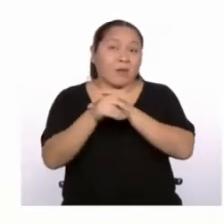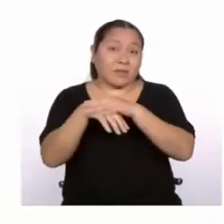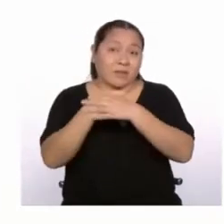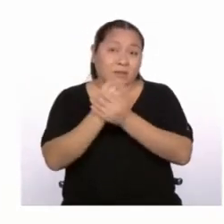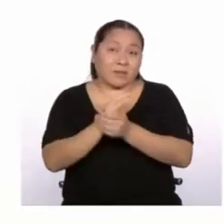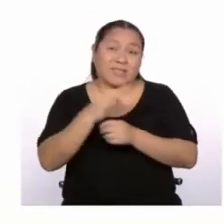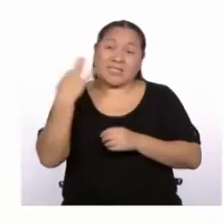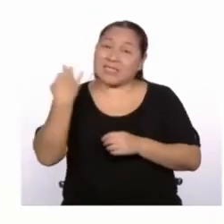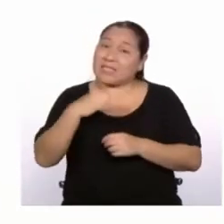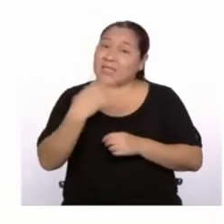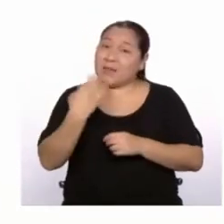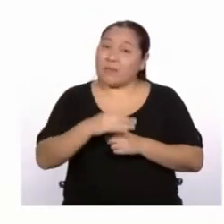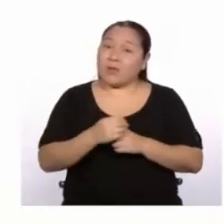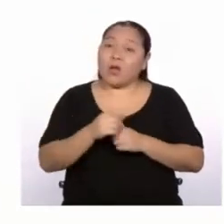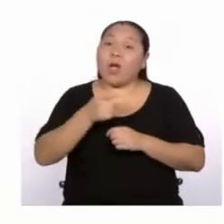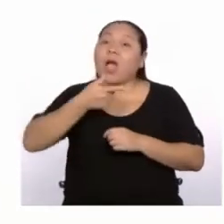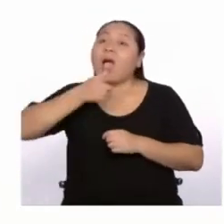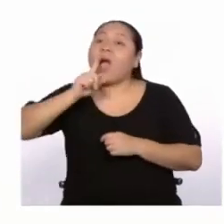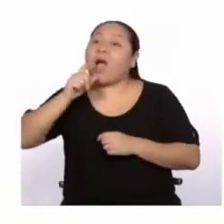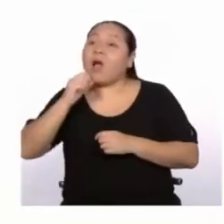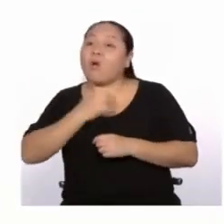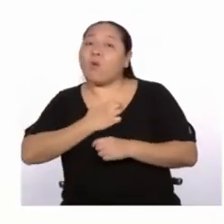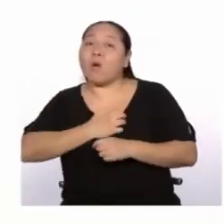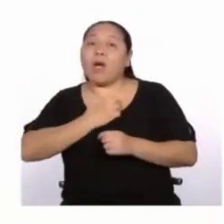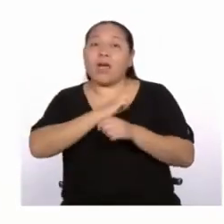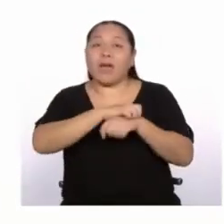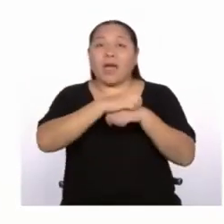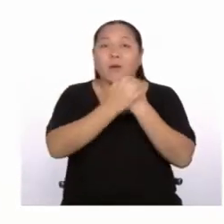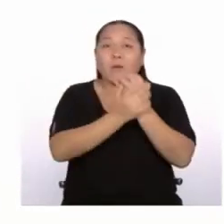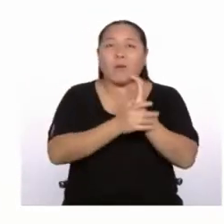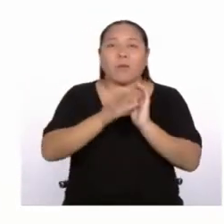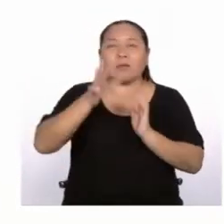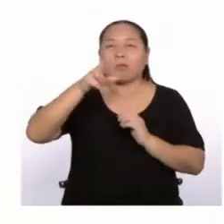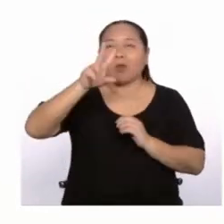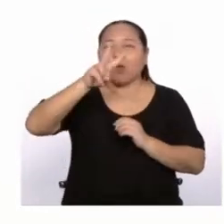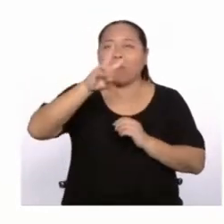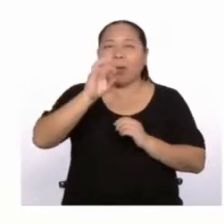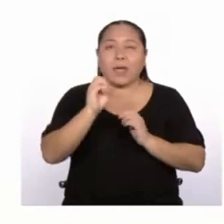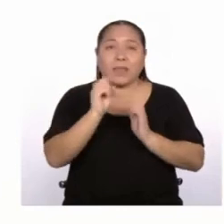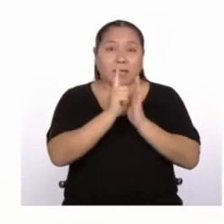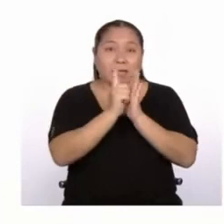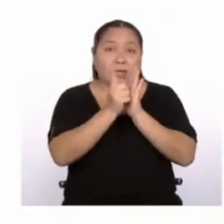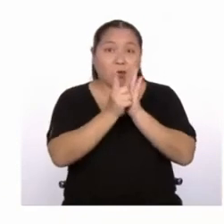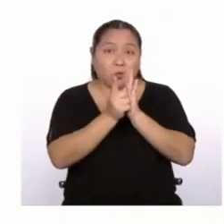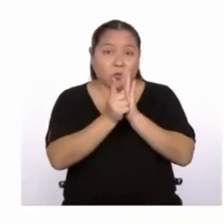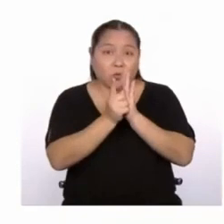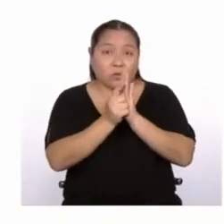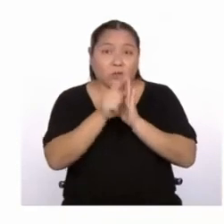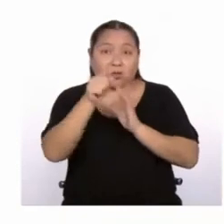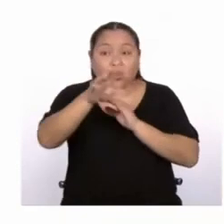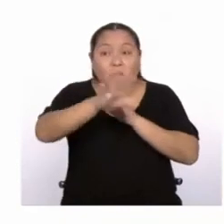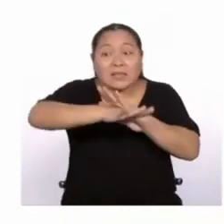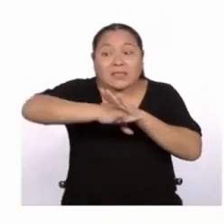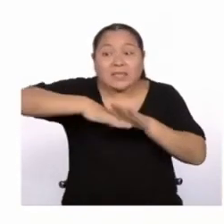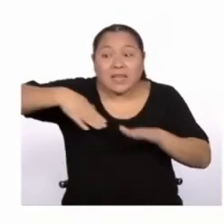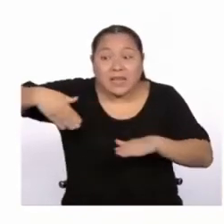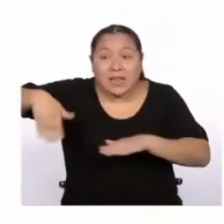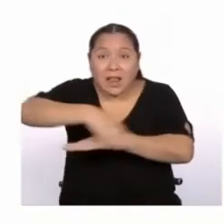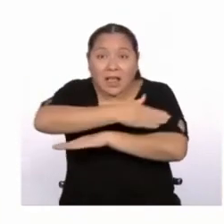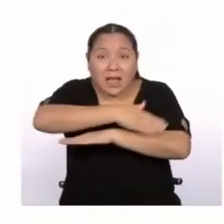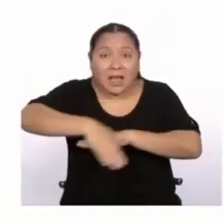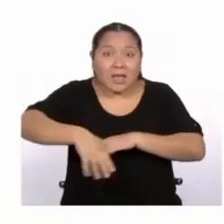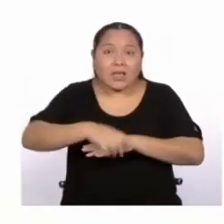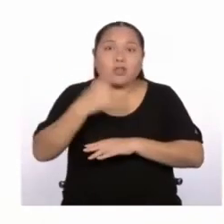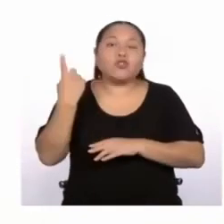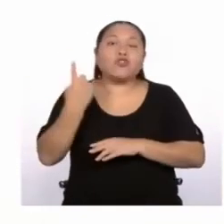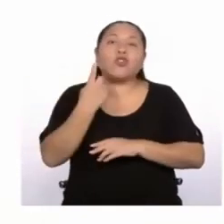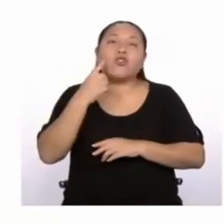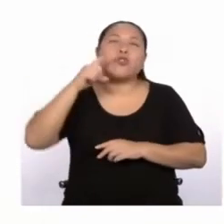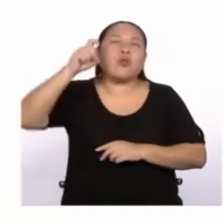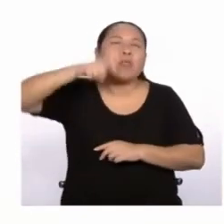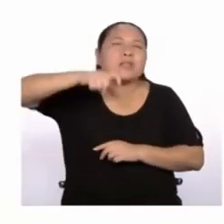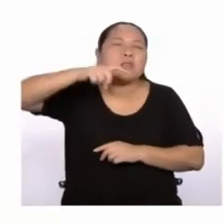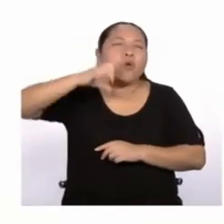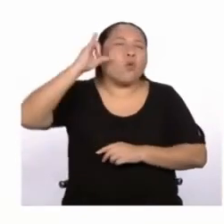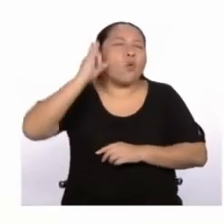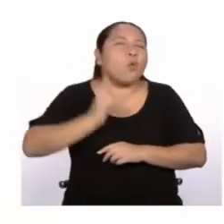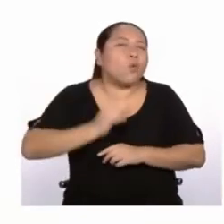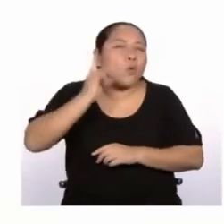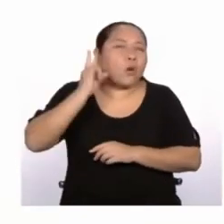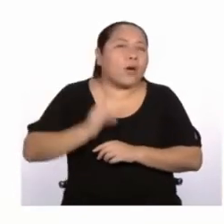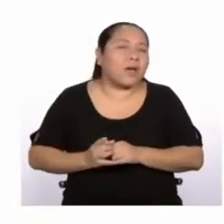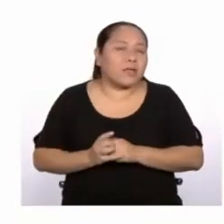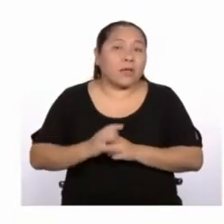manos frecuentemente con agua y con jabón por al menos 20 segundos. Y si van a salir a la calle, que sea solo cuando sea necesario,